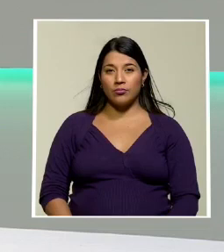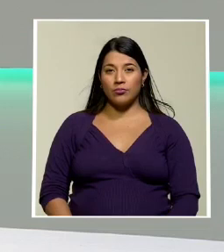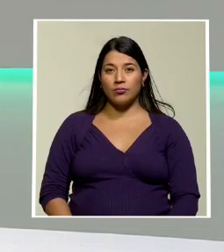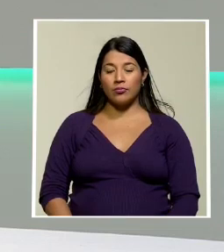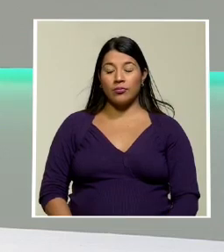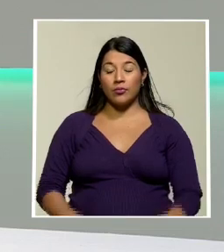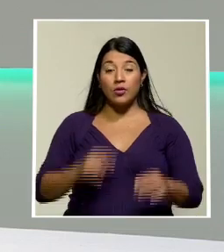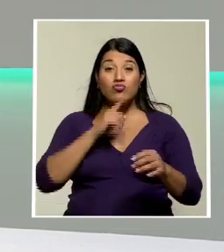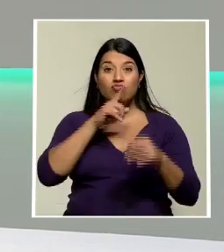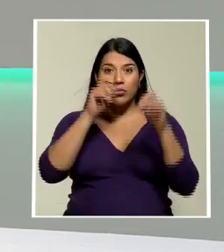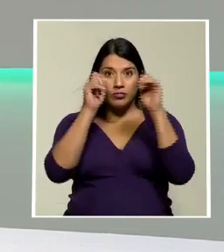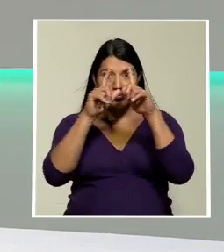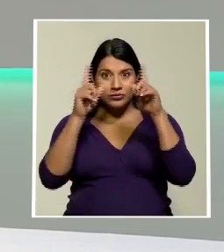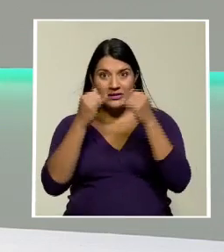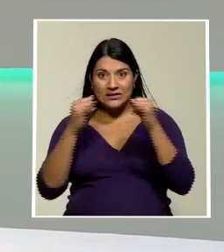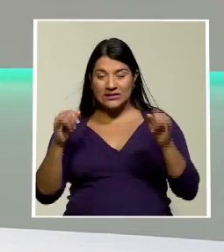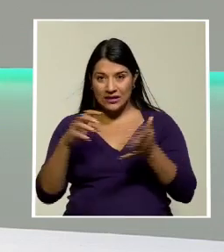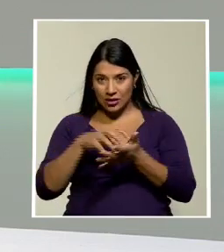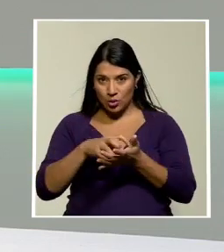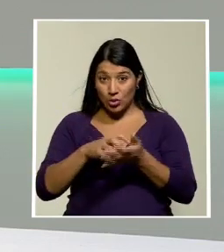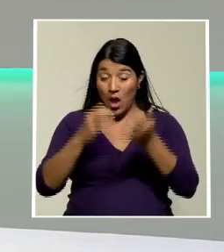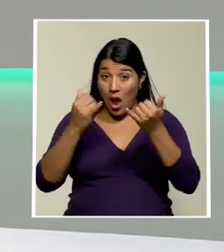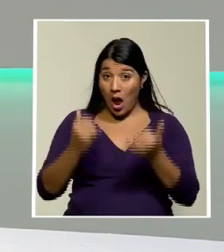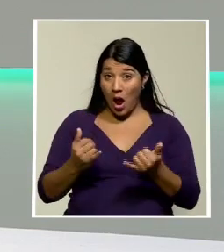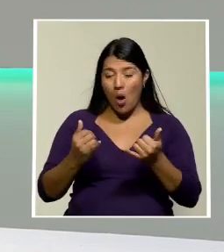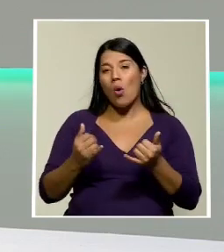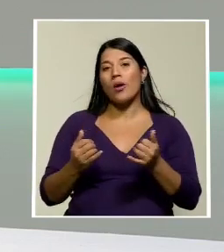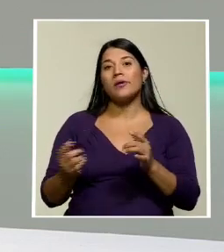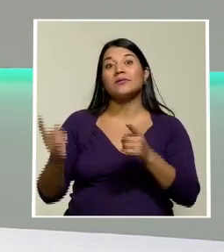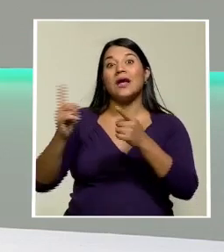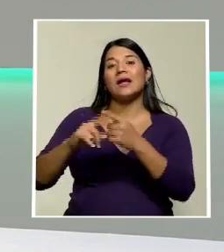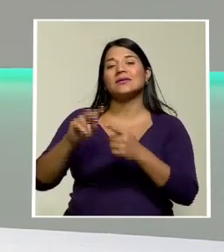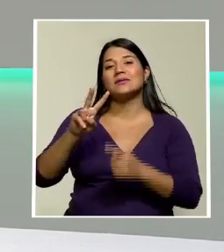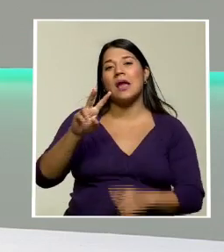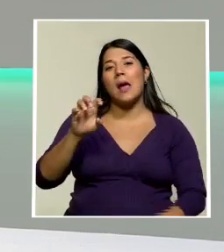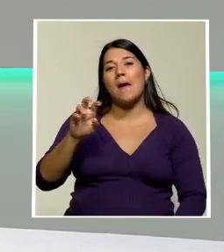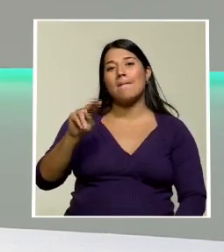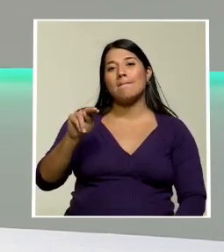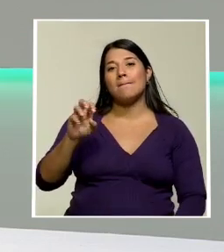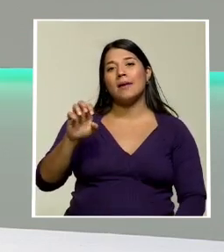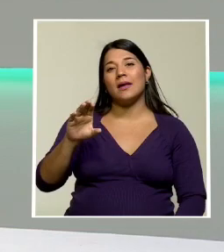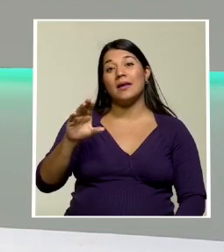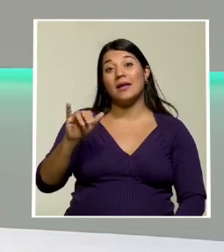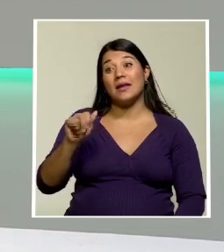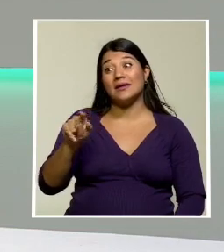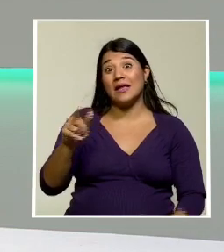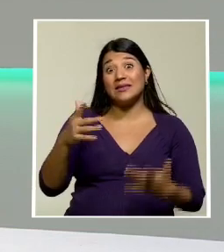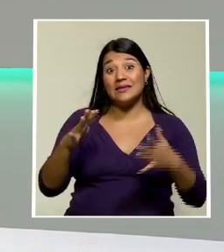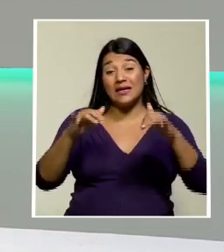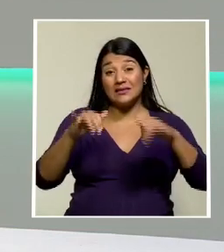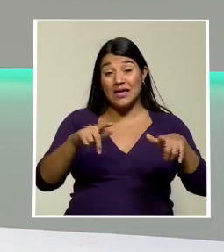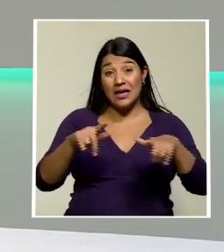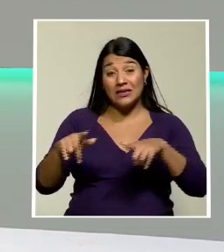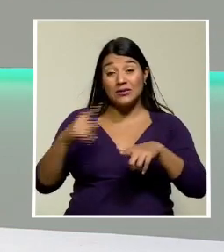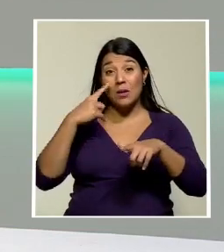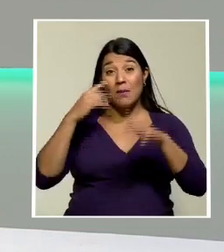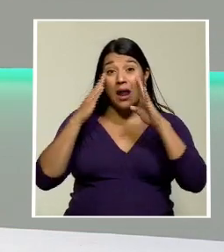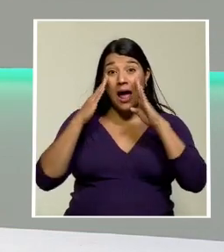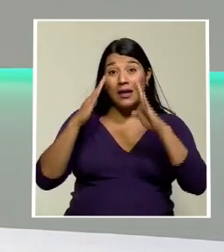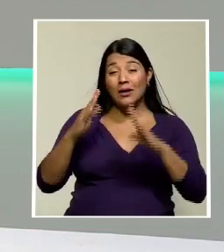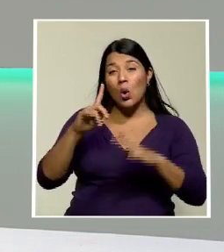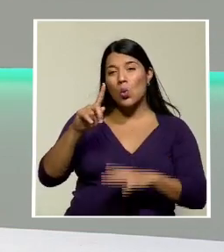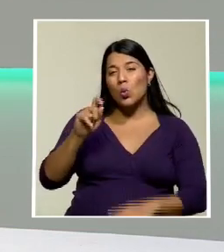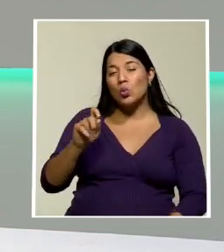imágenes impresionantes sin duda alguna ahora nos vamos hasta Venecia porque en este país se preparan para una marea de hasta 1.40